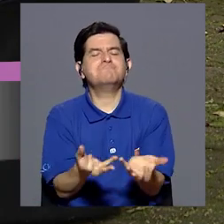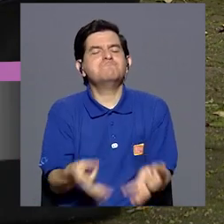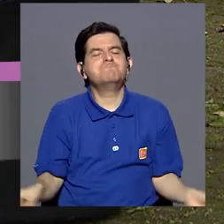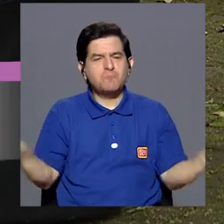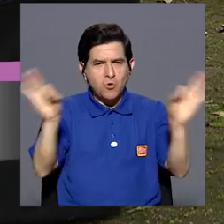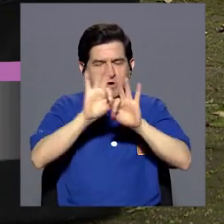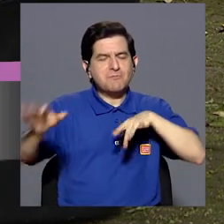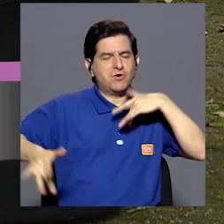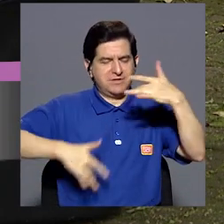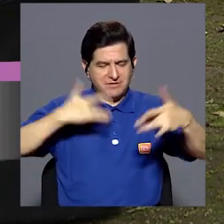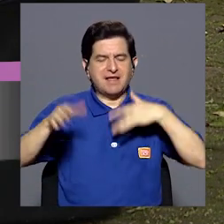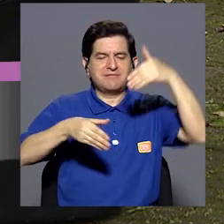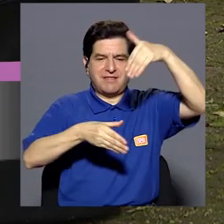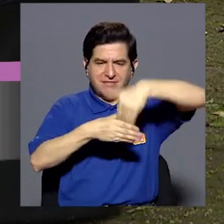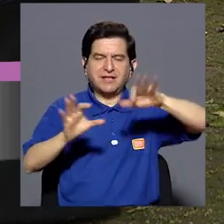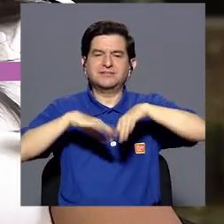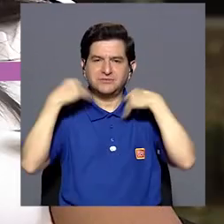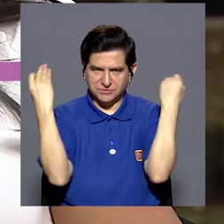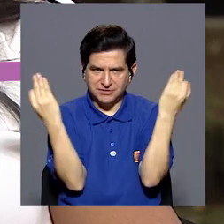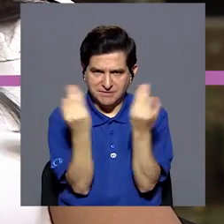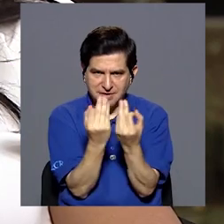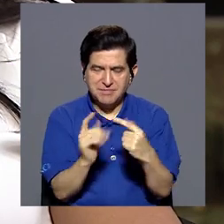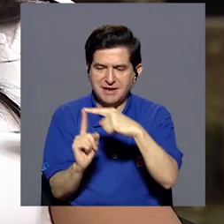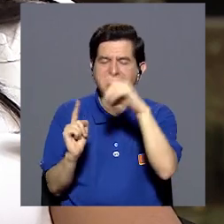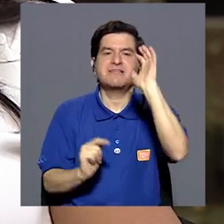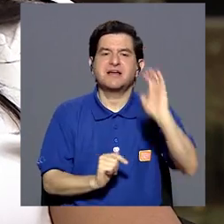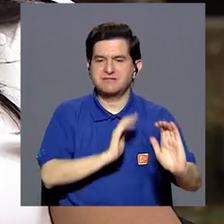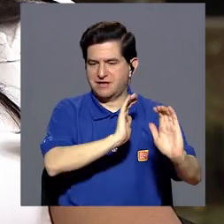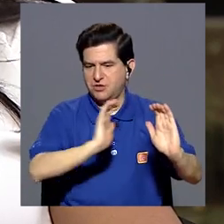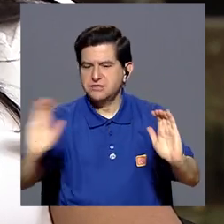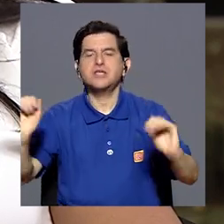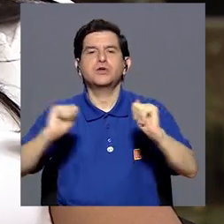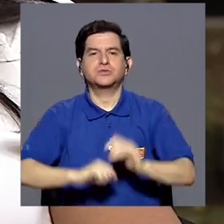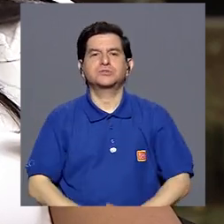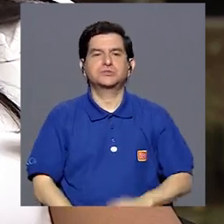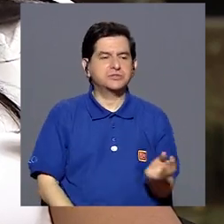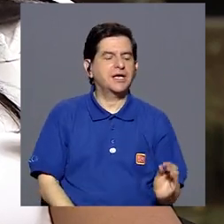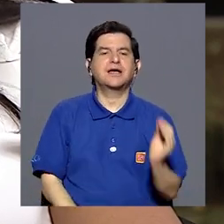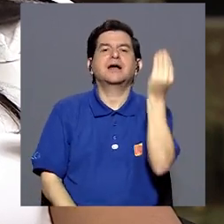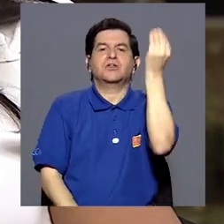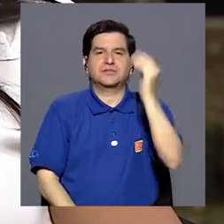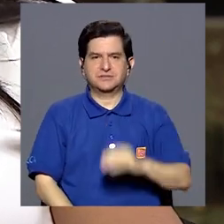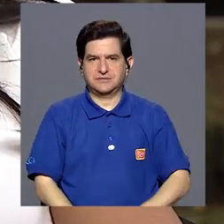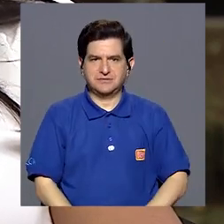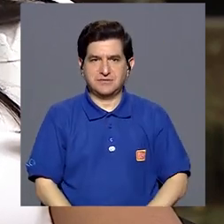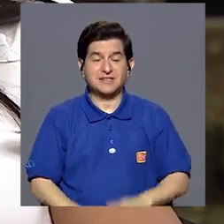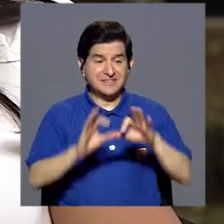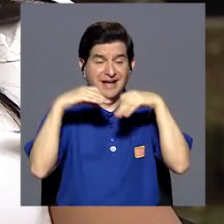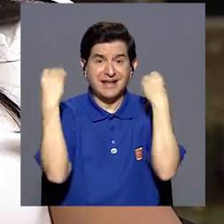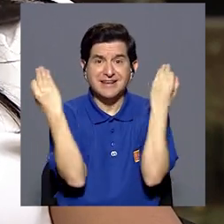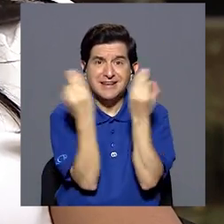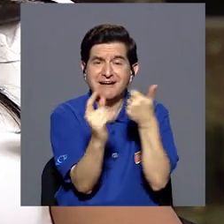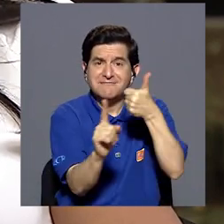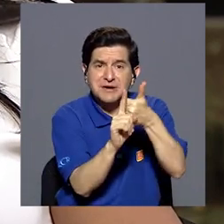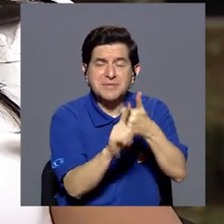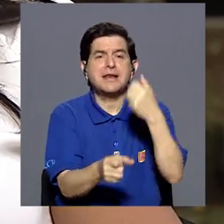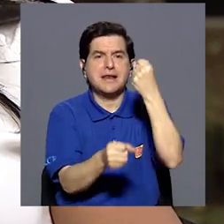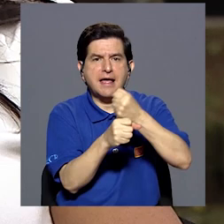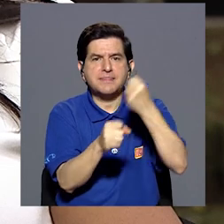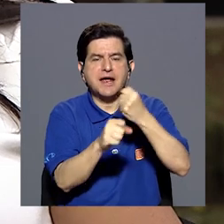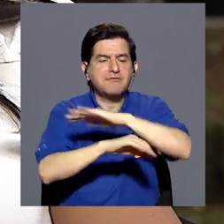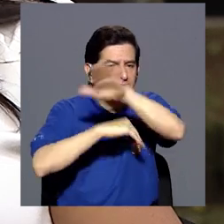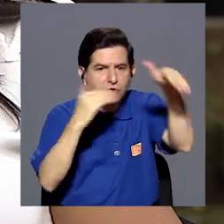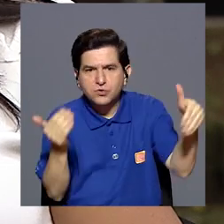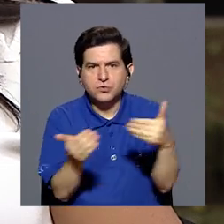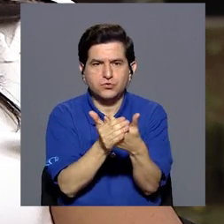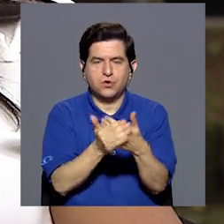eso es importante sensibilizar en la familia desde la niñez, desde la adolescencia, los familiares, es un trabajo